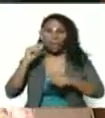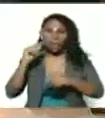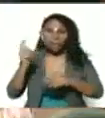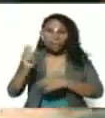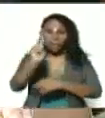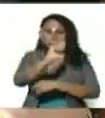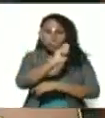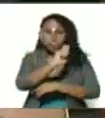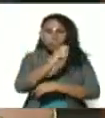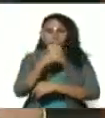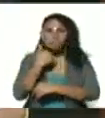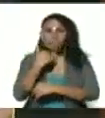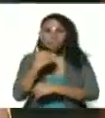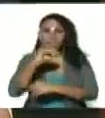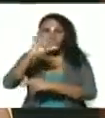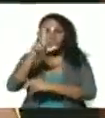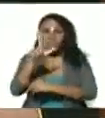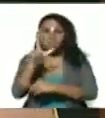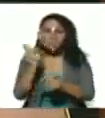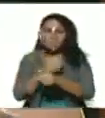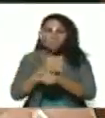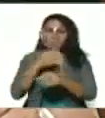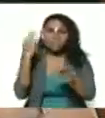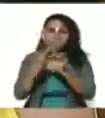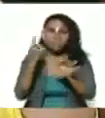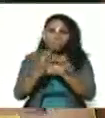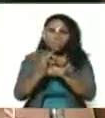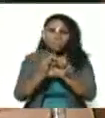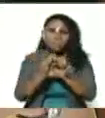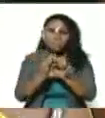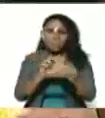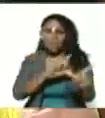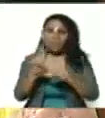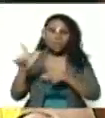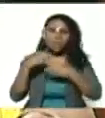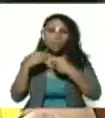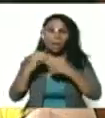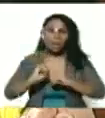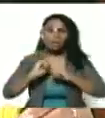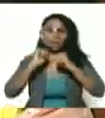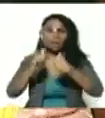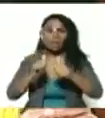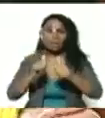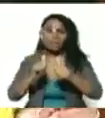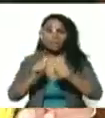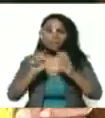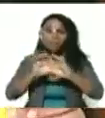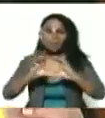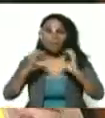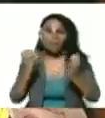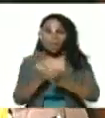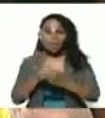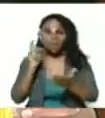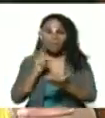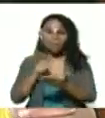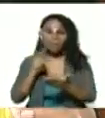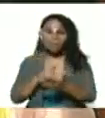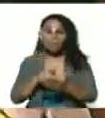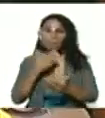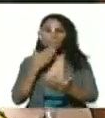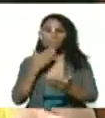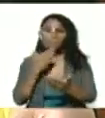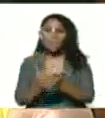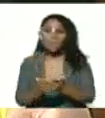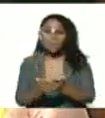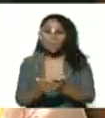de lo que queda julio, agosto septiembre listos para reiniciar las clases presenciales así que pedimos